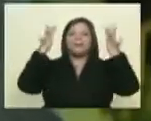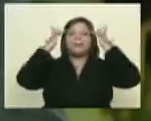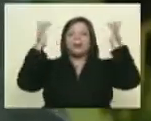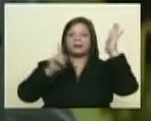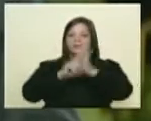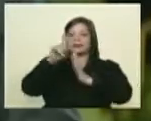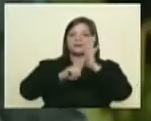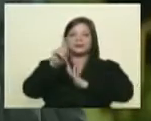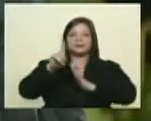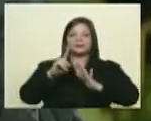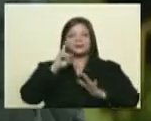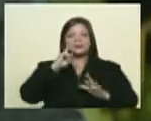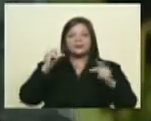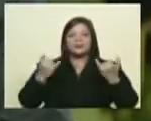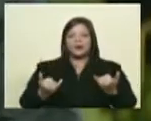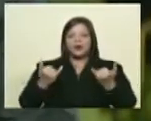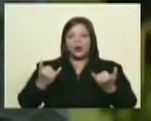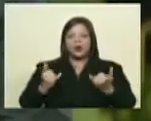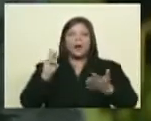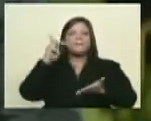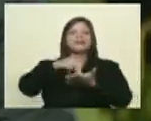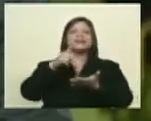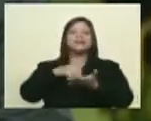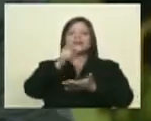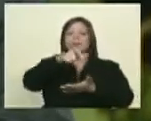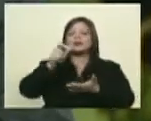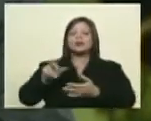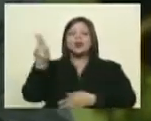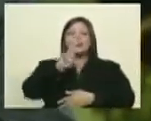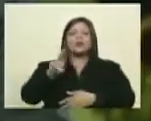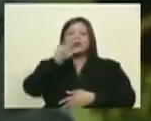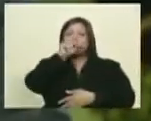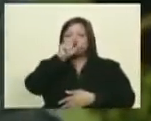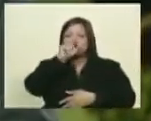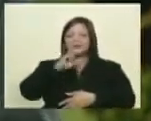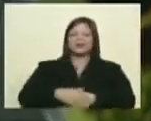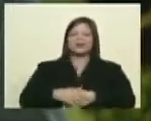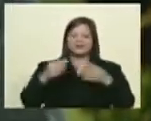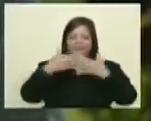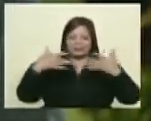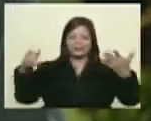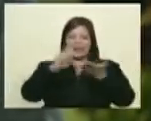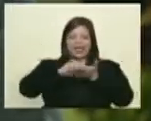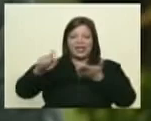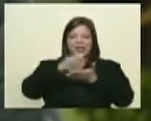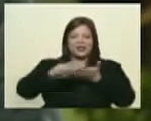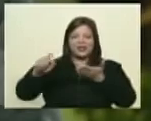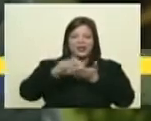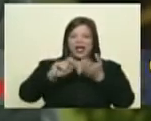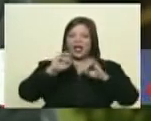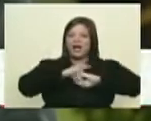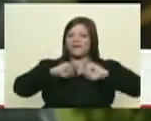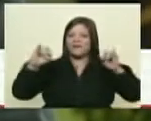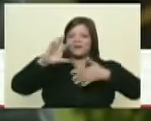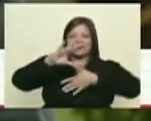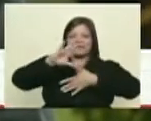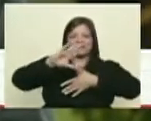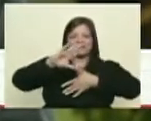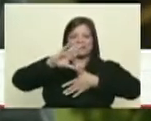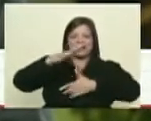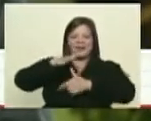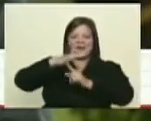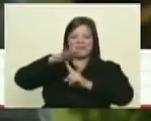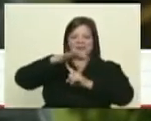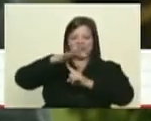Fernando tenemos participación de nuestras usuarias y usuarios a través de la etiqueta numeral toma nota cierre